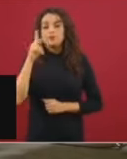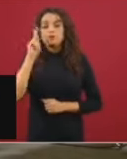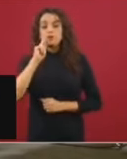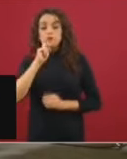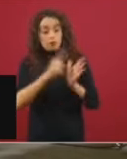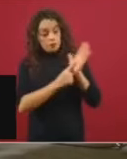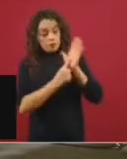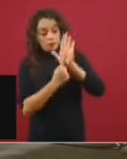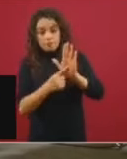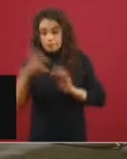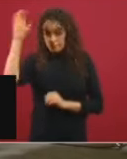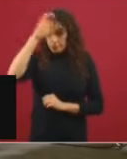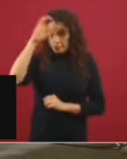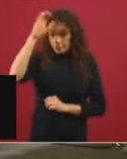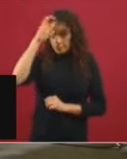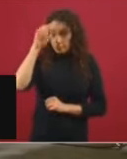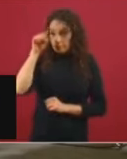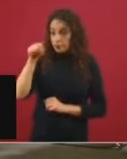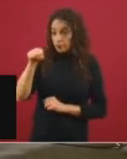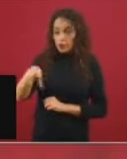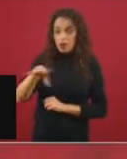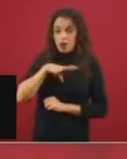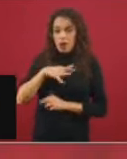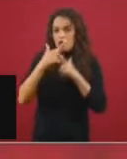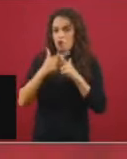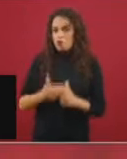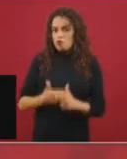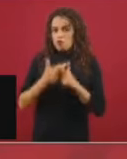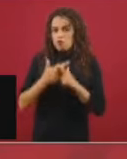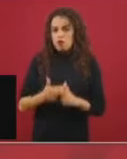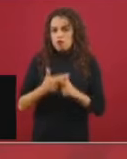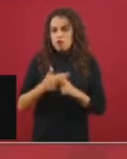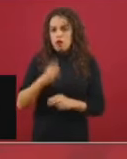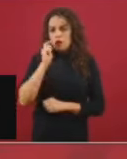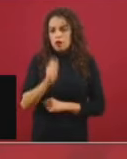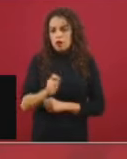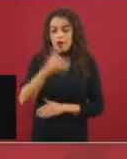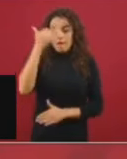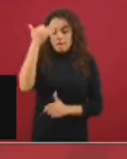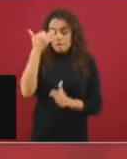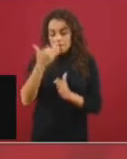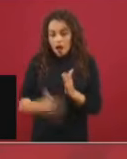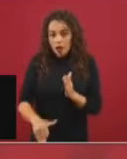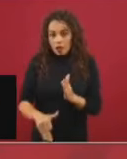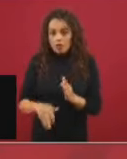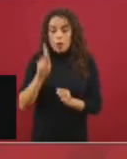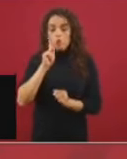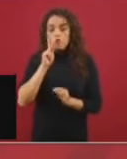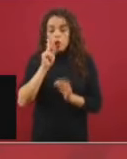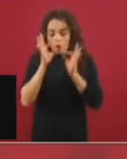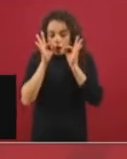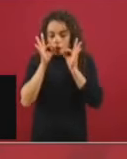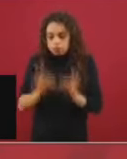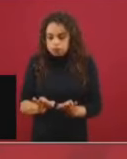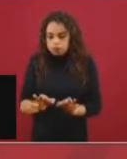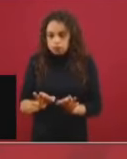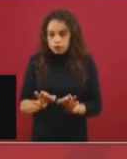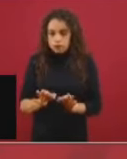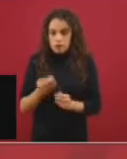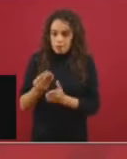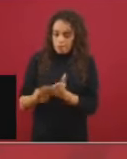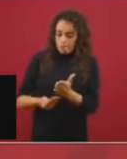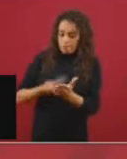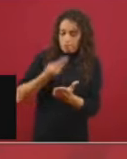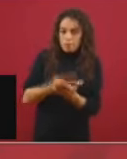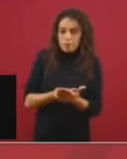todavía un área muy, muy grande de imprecisión o de ausencia de evidencia, entre otras razones porque resulta muy complicado